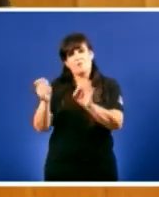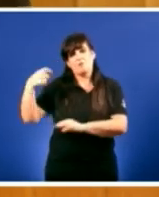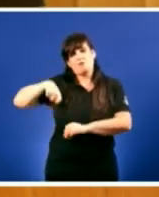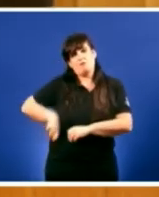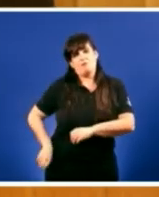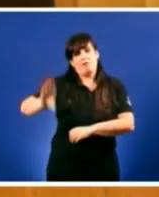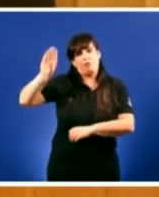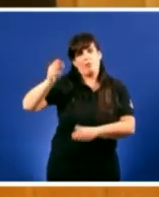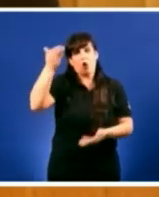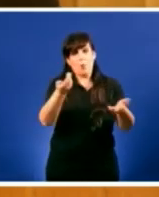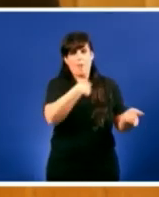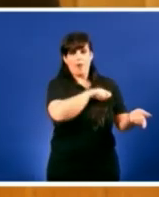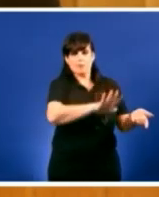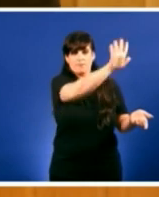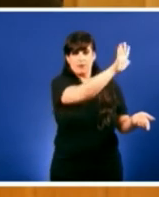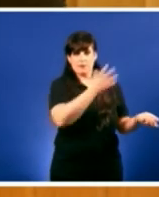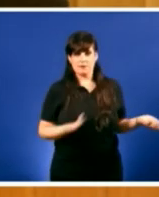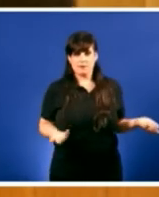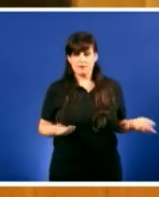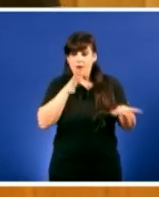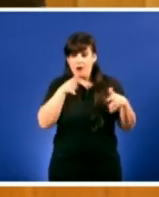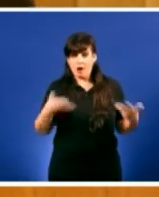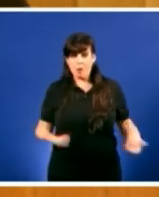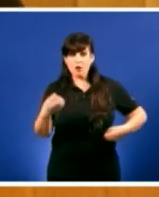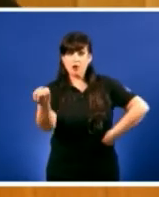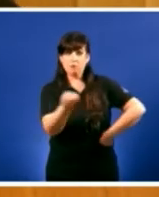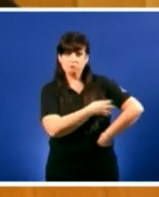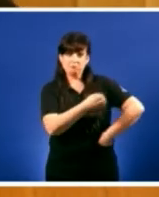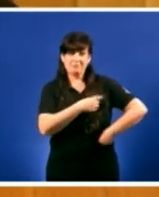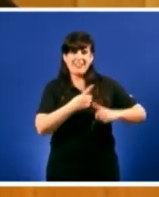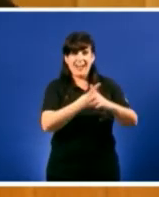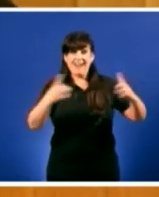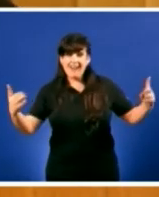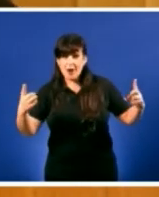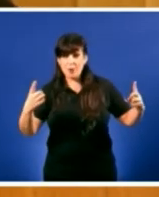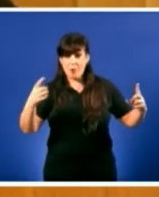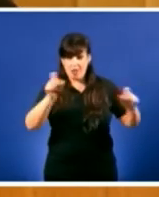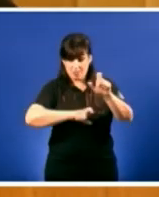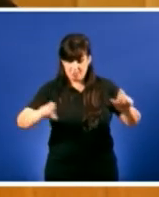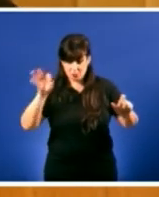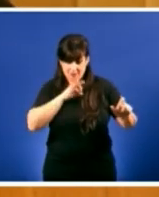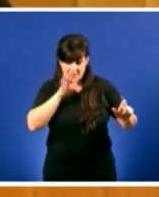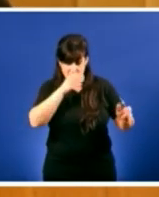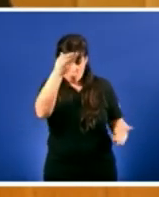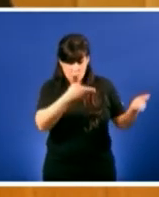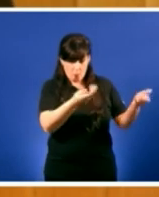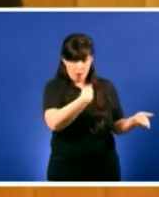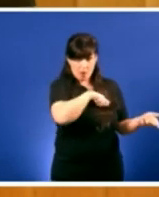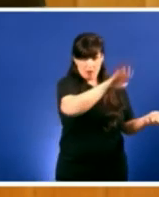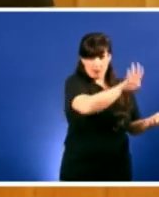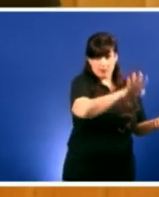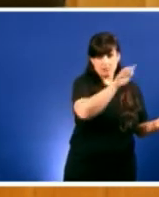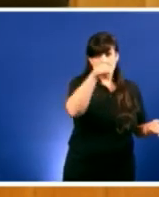Estado hoxe a renda anual dun galego é inferior en 3.000 euros a dun español en 12.000 euros